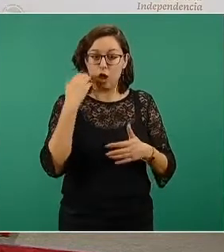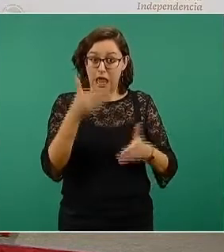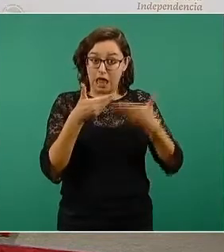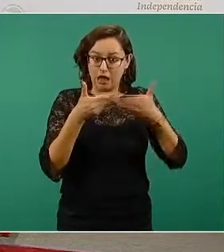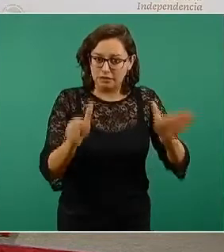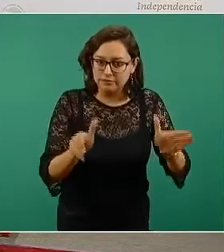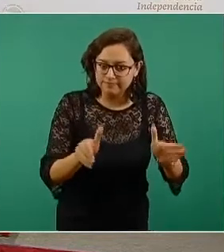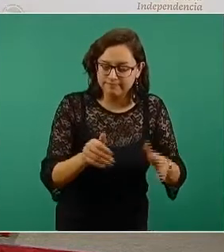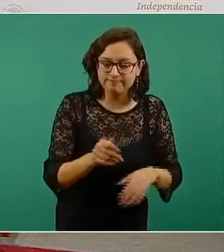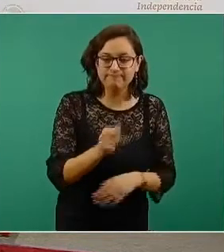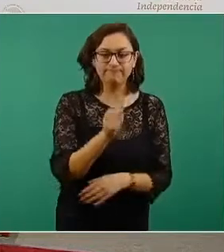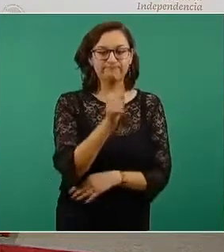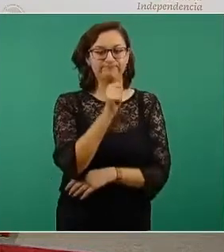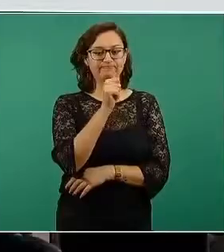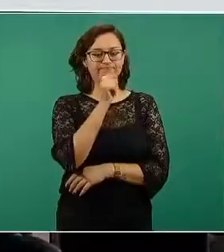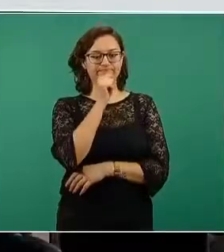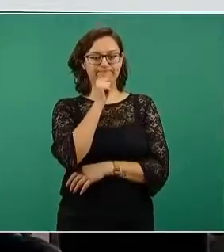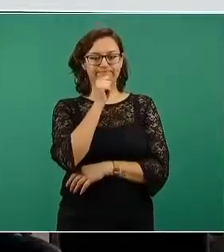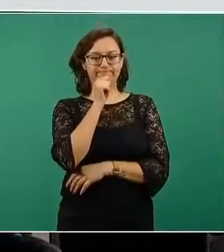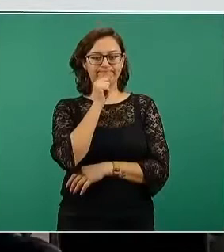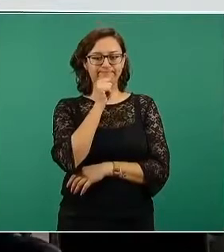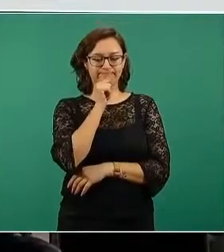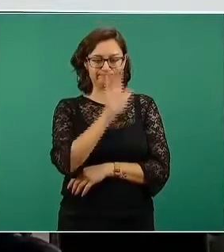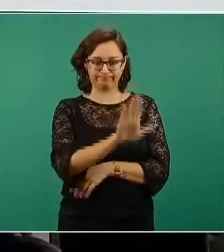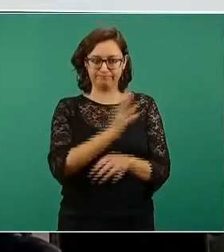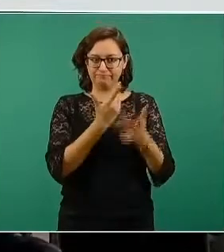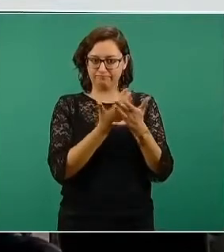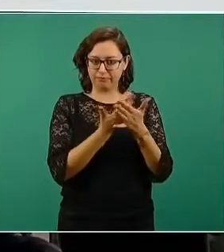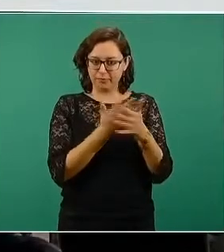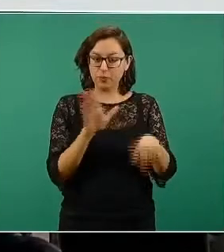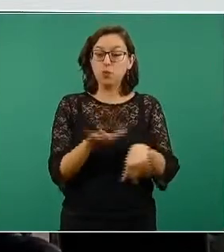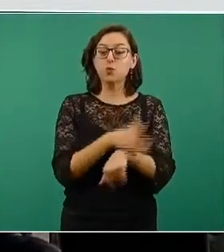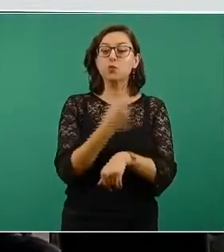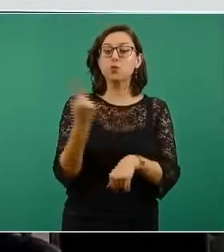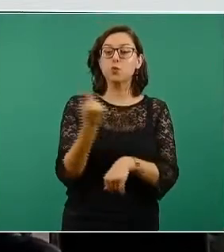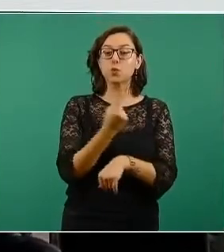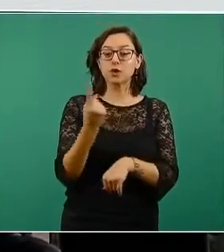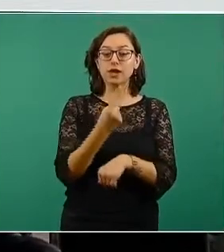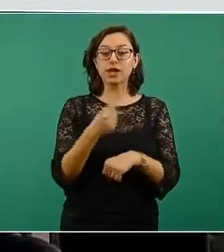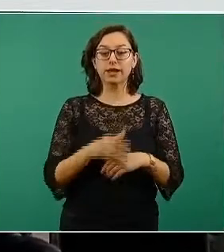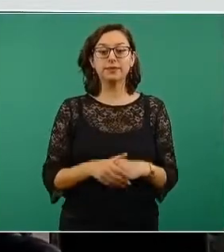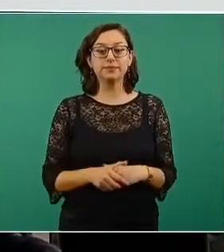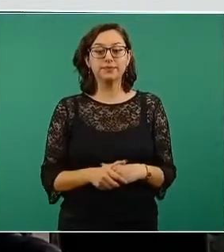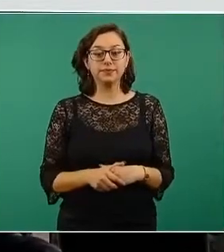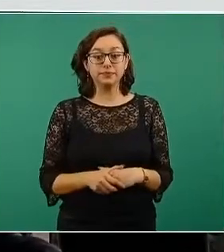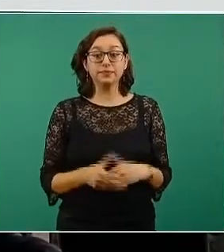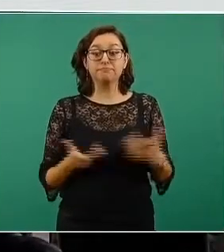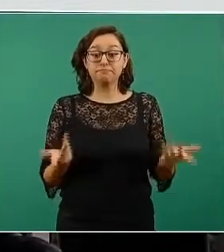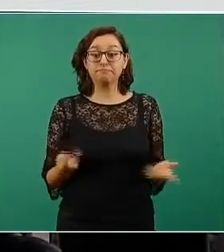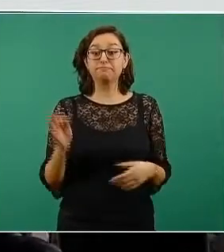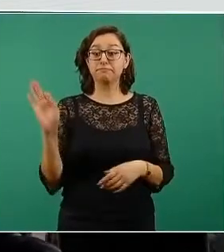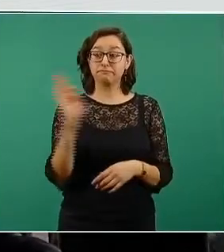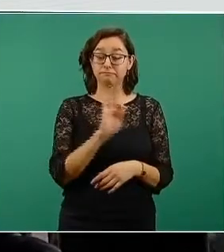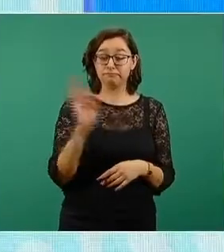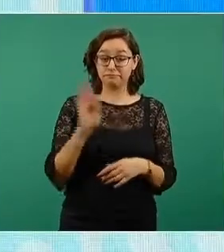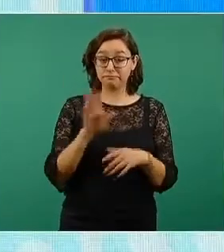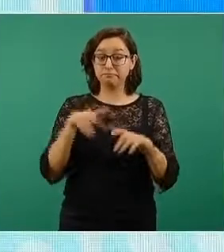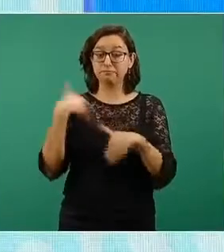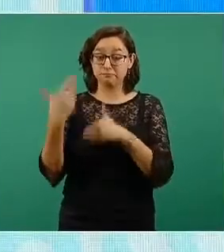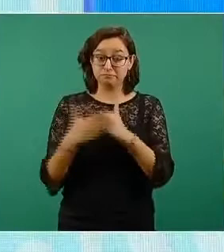por una reflexión técnica importante, la posibilidad de tener una tercera ola epidémica.